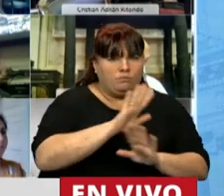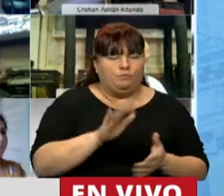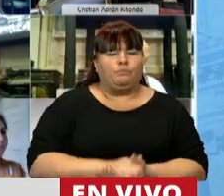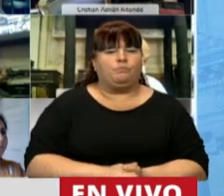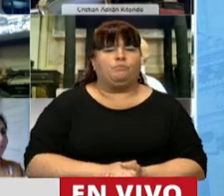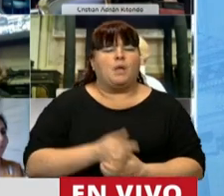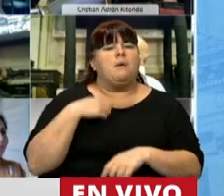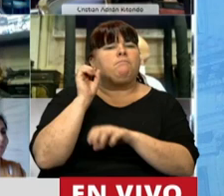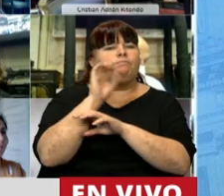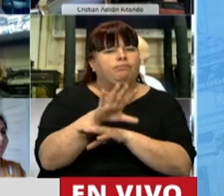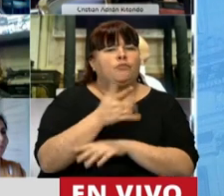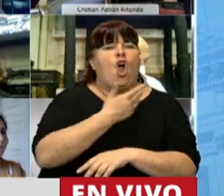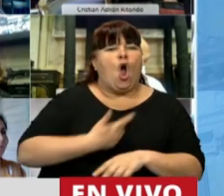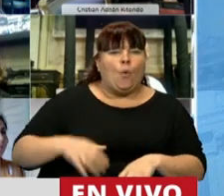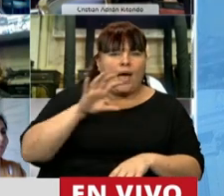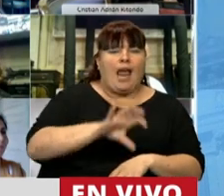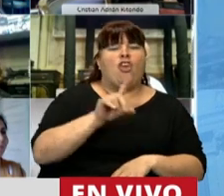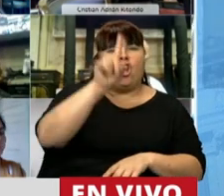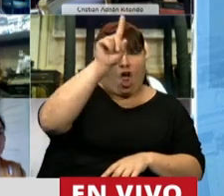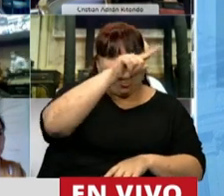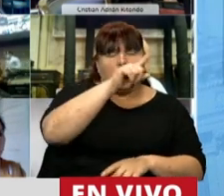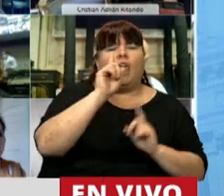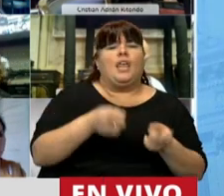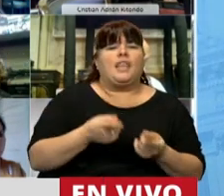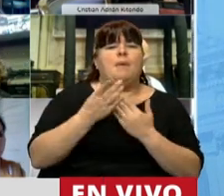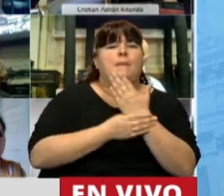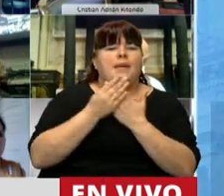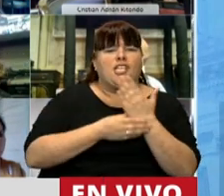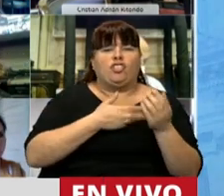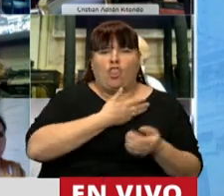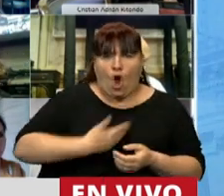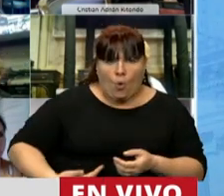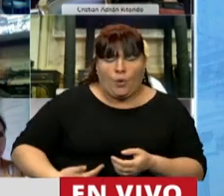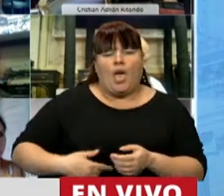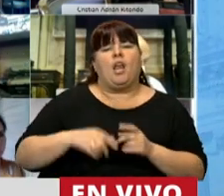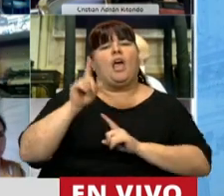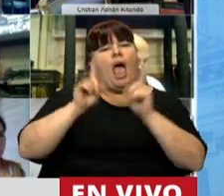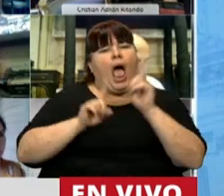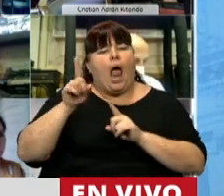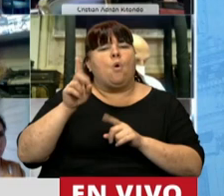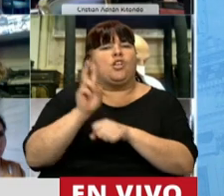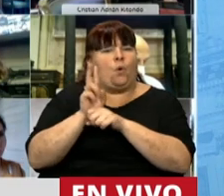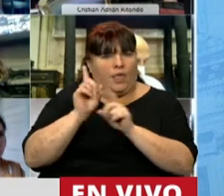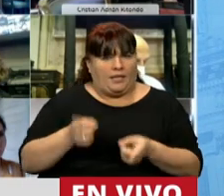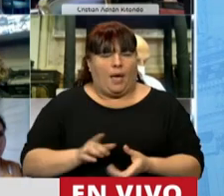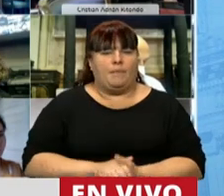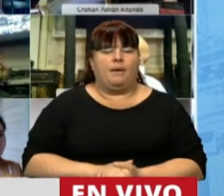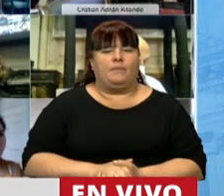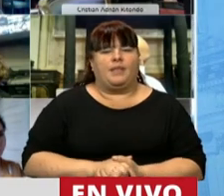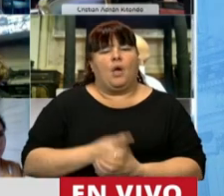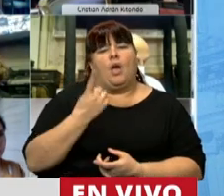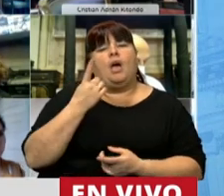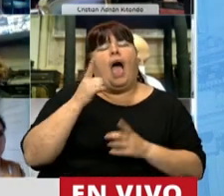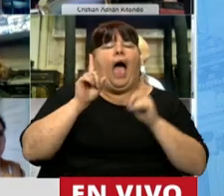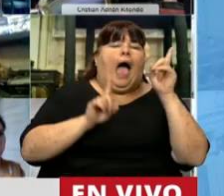Le enviamos a los gobernadores del NOA y a los ministros de gobierno y eventualmente de seguridad. Salvo